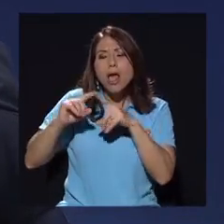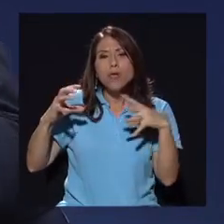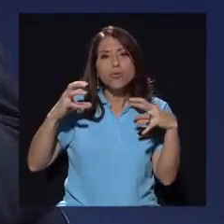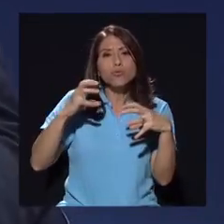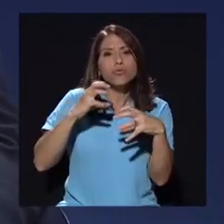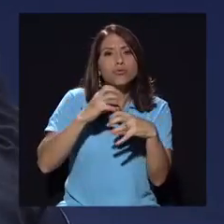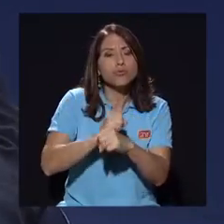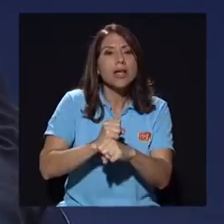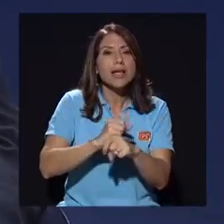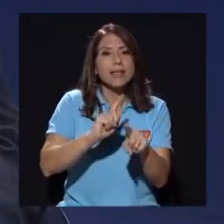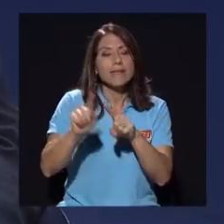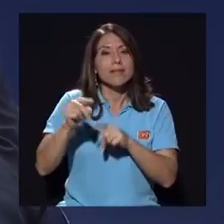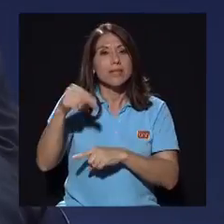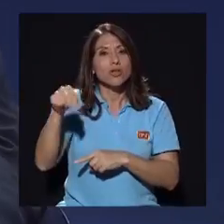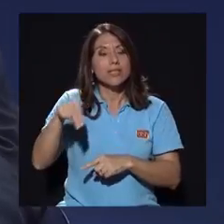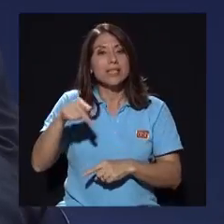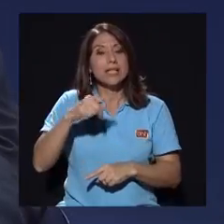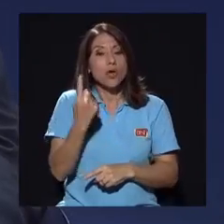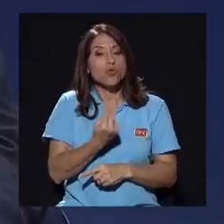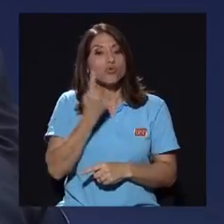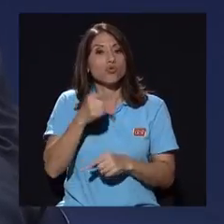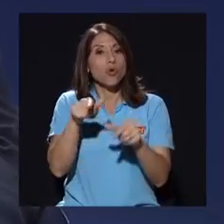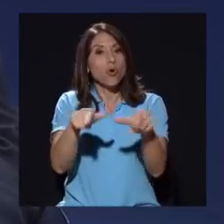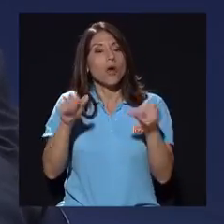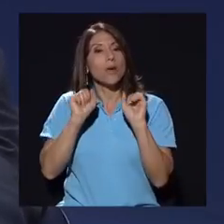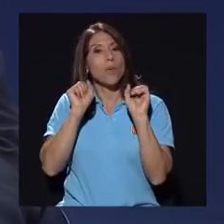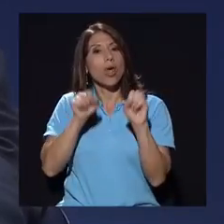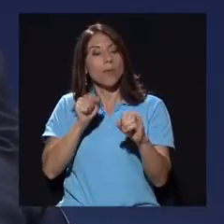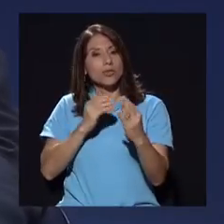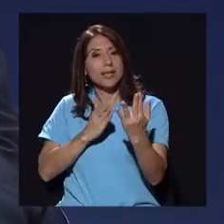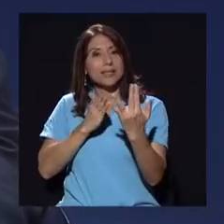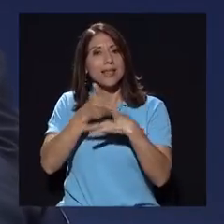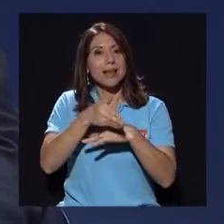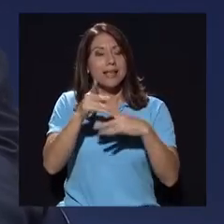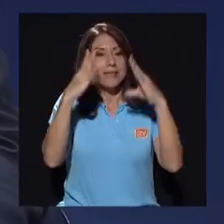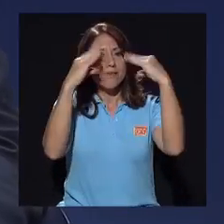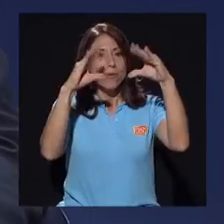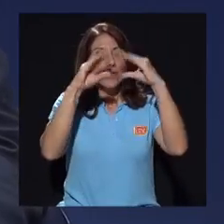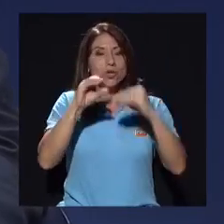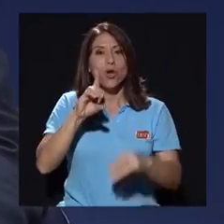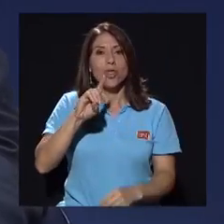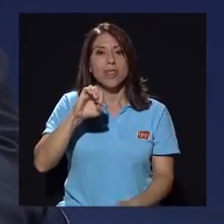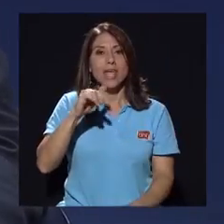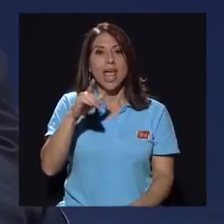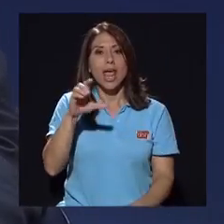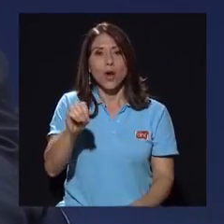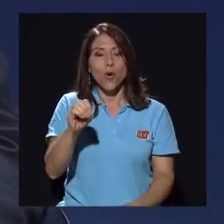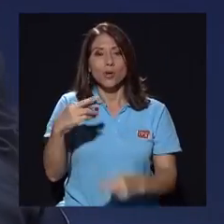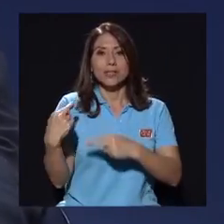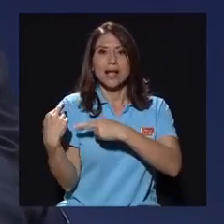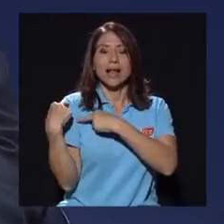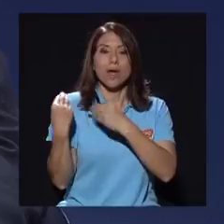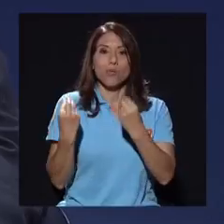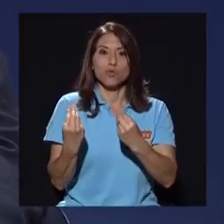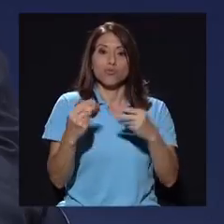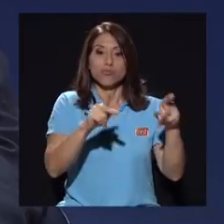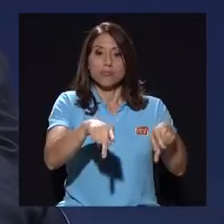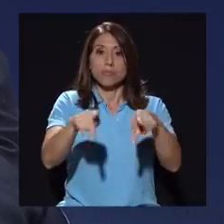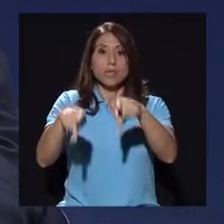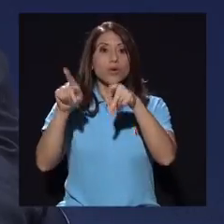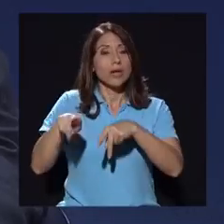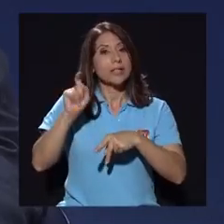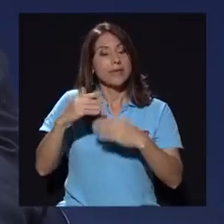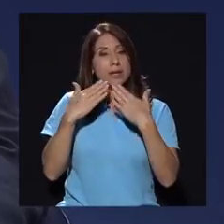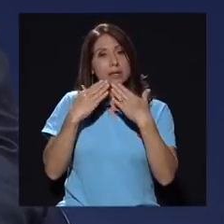que de algún modo en un solo lugar podamos acceder a esa información. Diego se ha encargado de eso en mucho, ¿verdad? Yo creo que la ciudadanía debe agradecer mucho ese